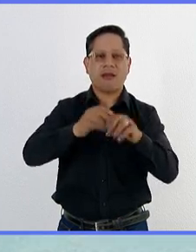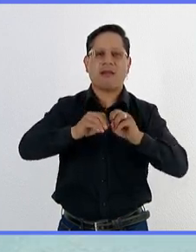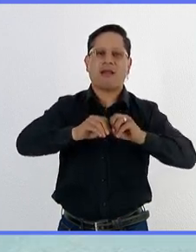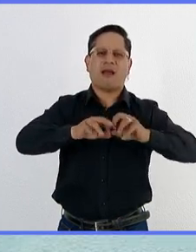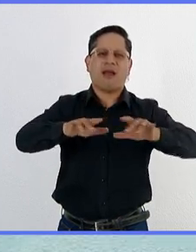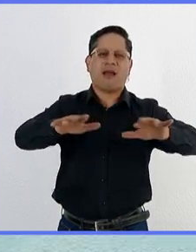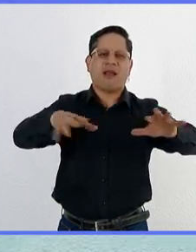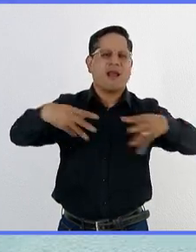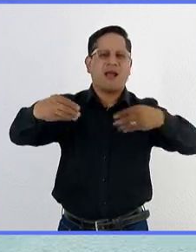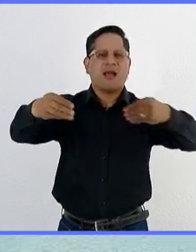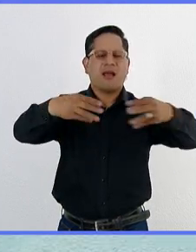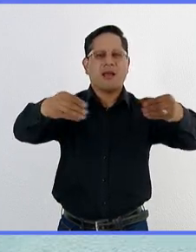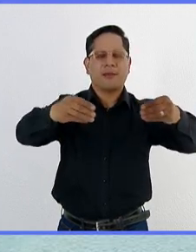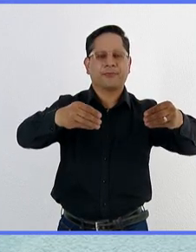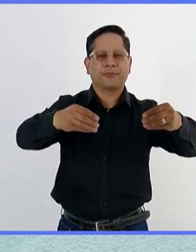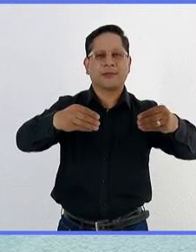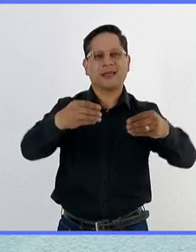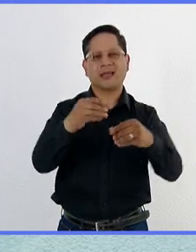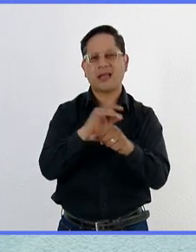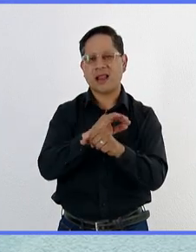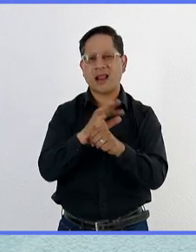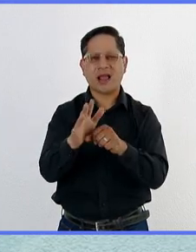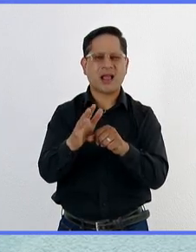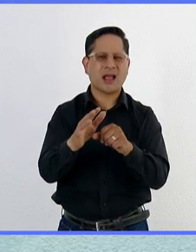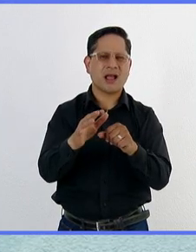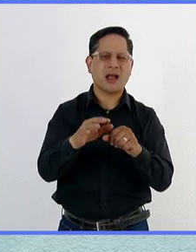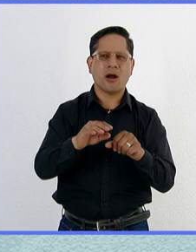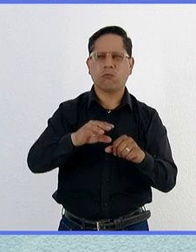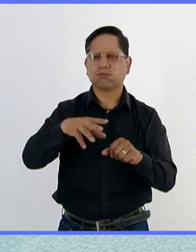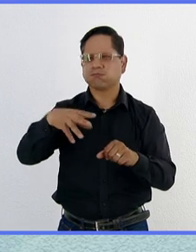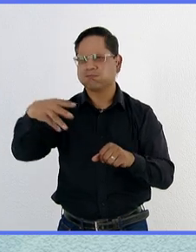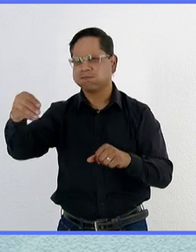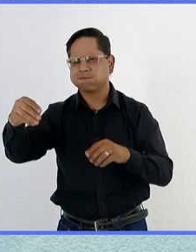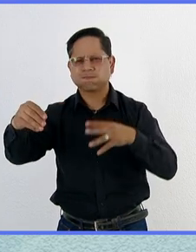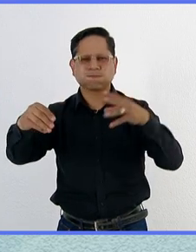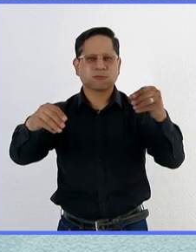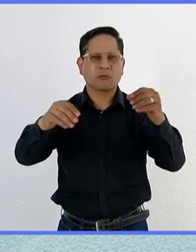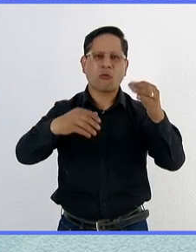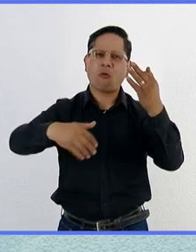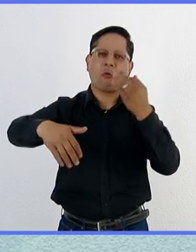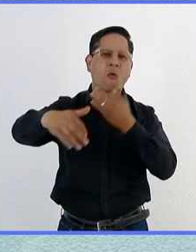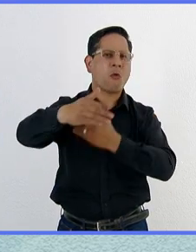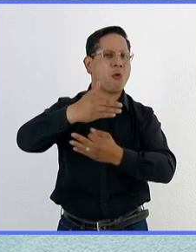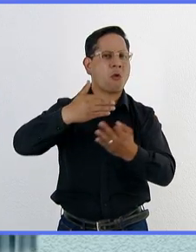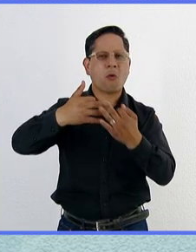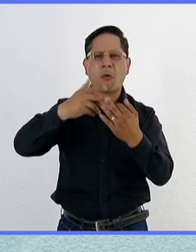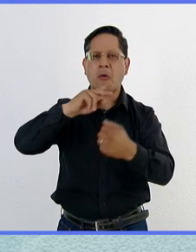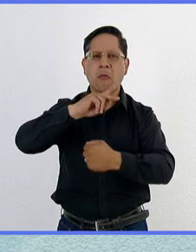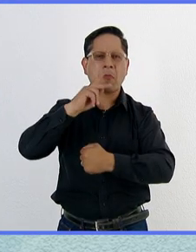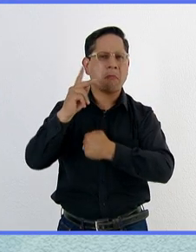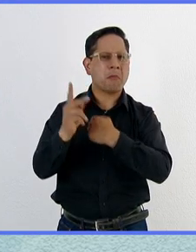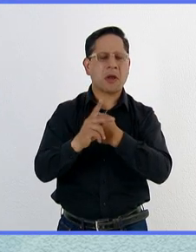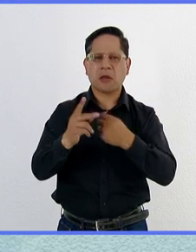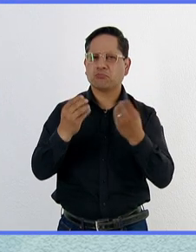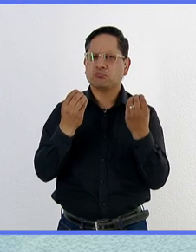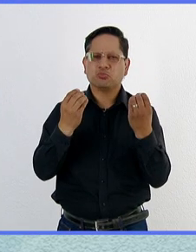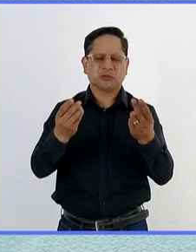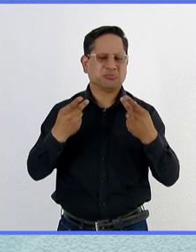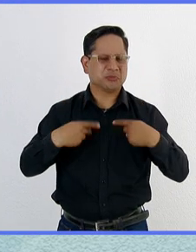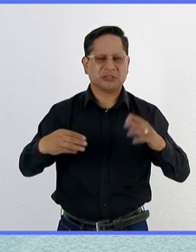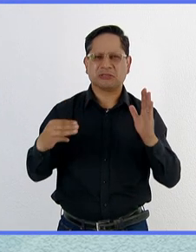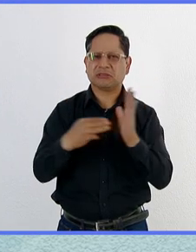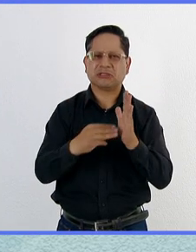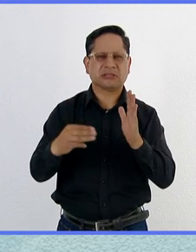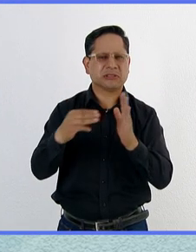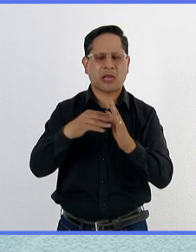Desde entonces, la COVID-19 se ha esparcido por todos los países del mundo y miles de billones de personas han